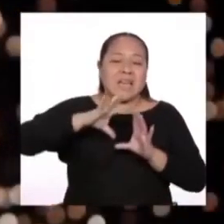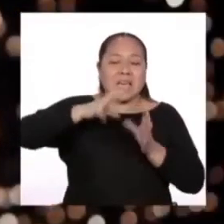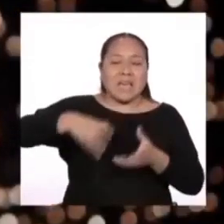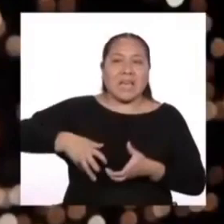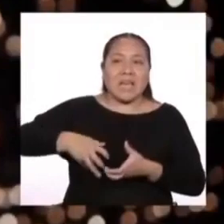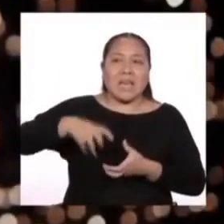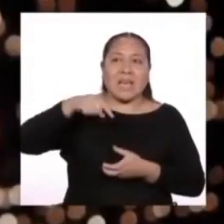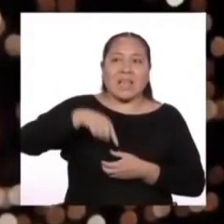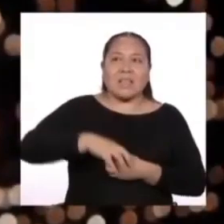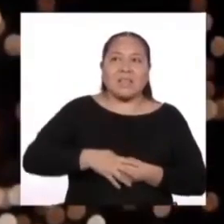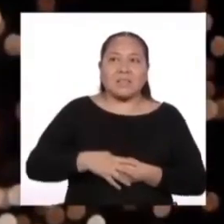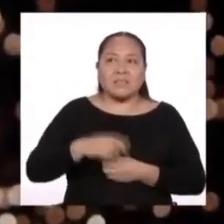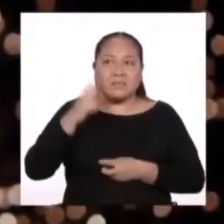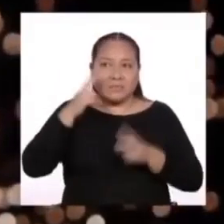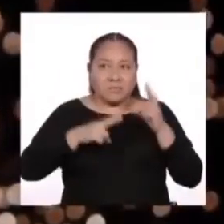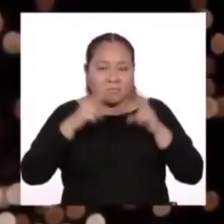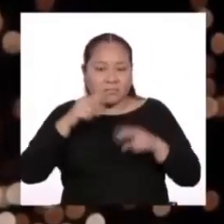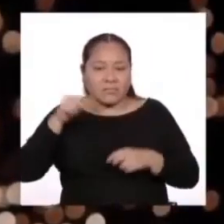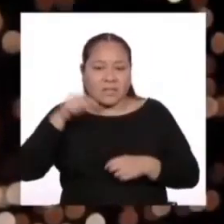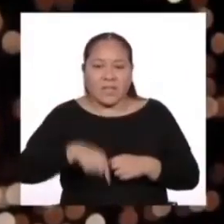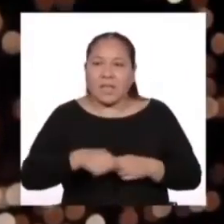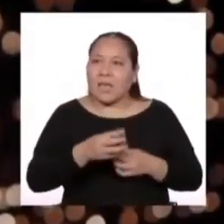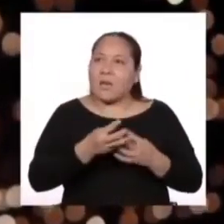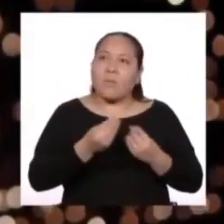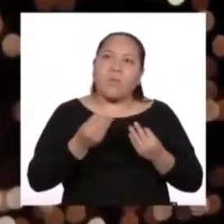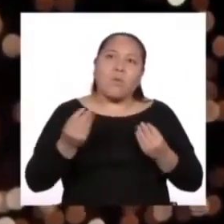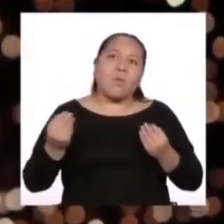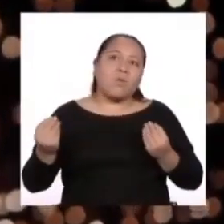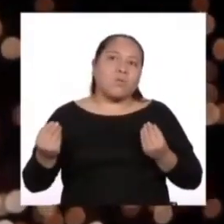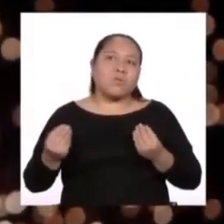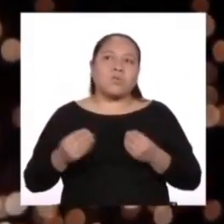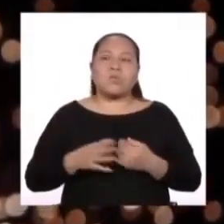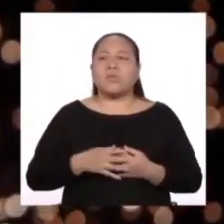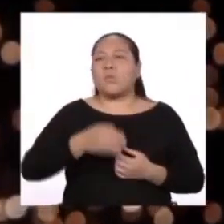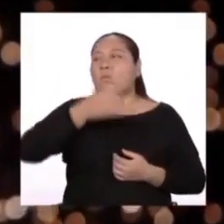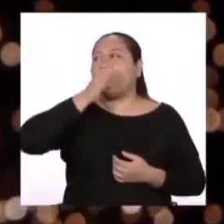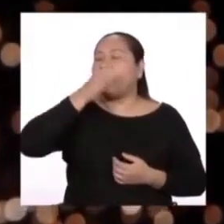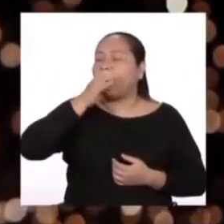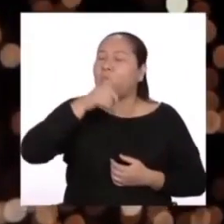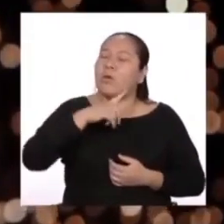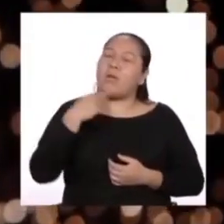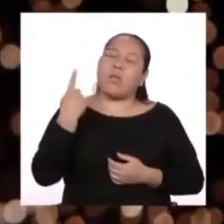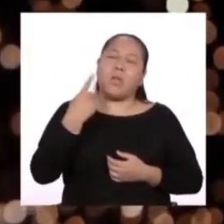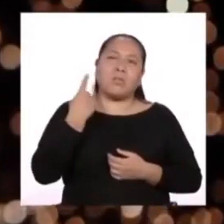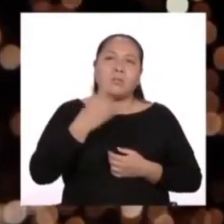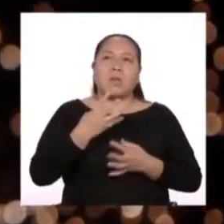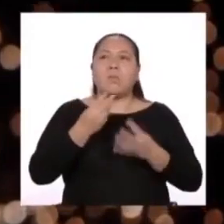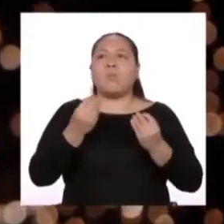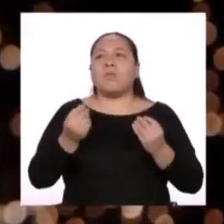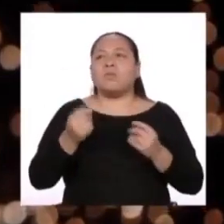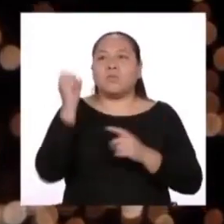llega a la tierra, él se da cuenta que acá hay miles de contadores, miles de borrachos, miles de faroleros. Es la